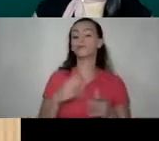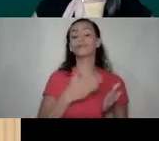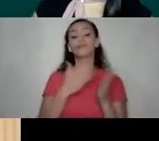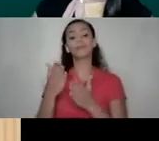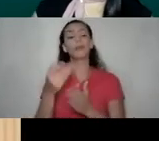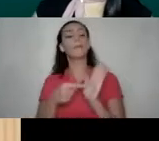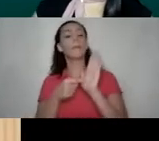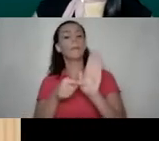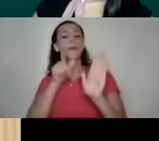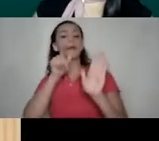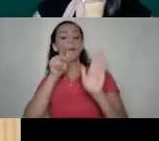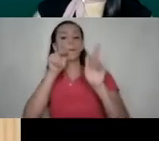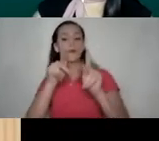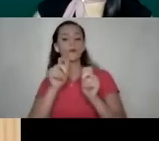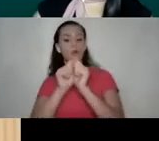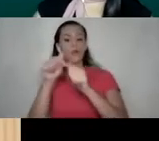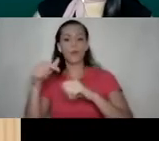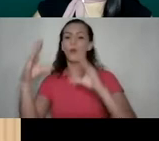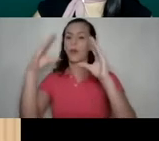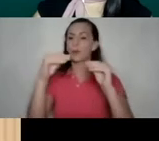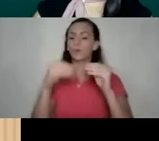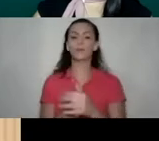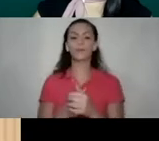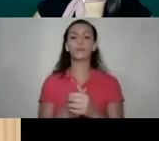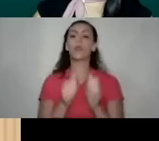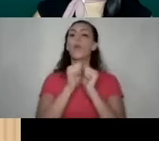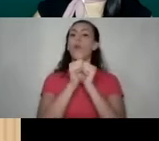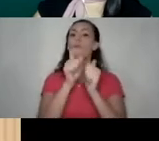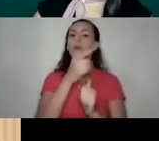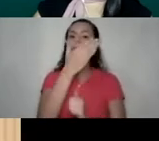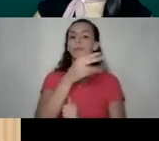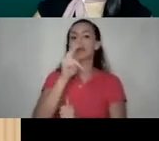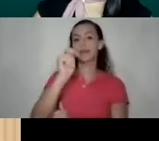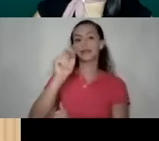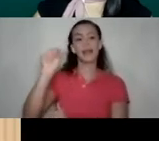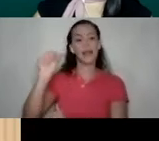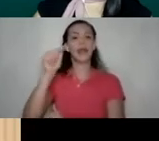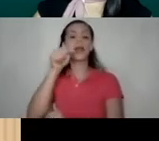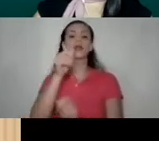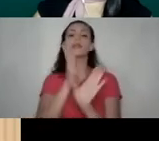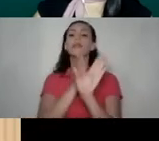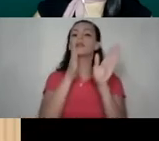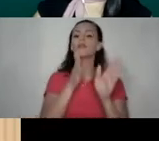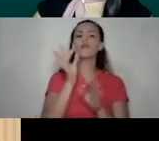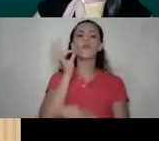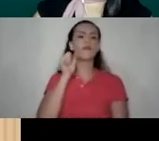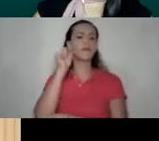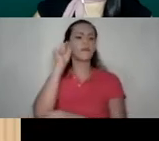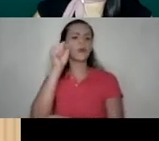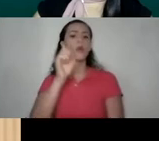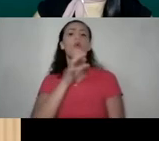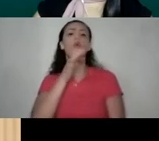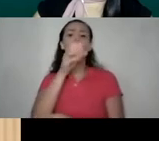nos acompañan esta noche. Nos acompaña Natalia Aguilar, ella es psicóloga, feminista y consultora en Derecho Humano Sostenible,